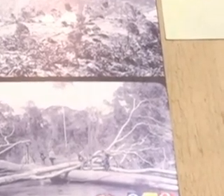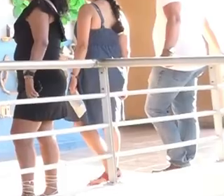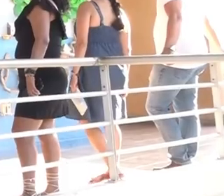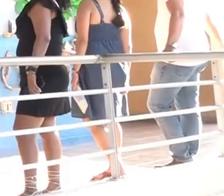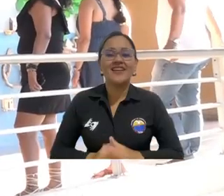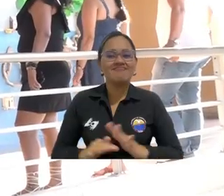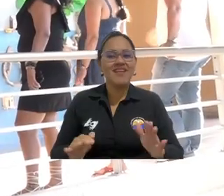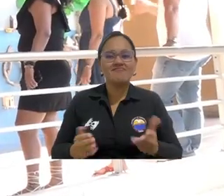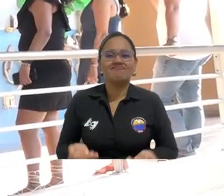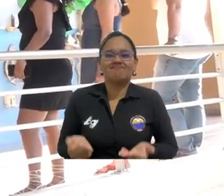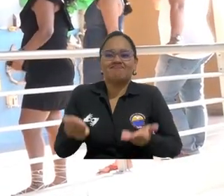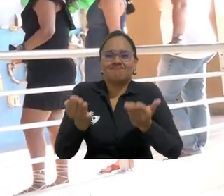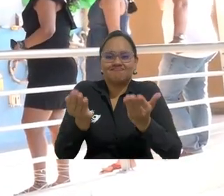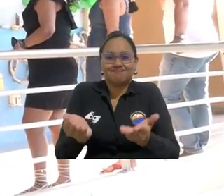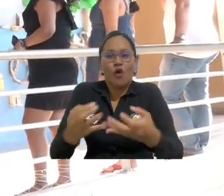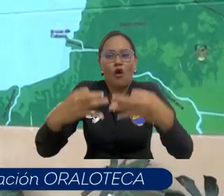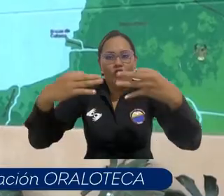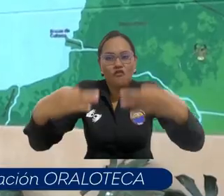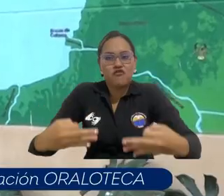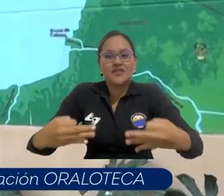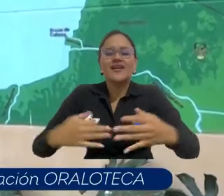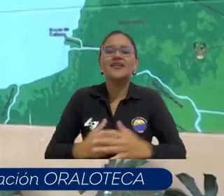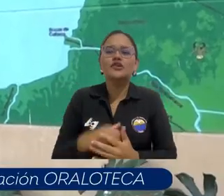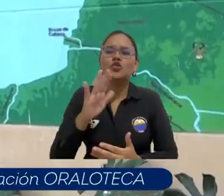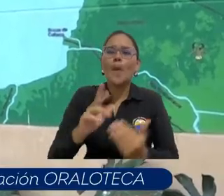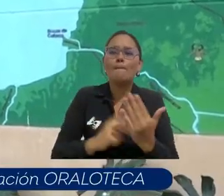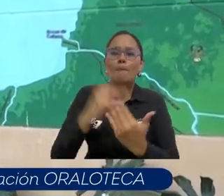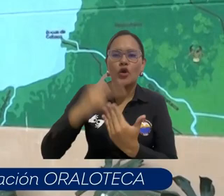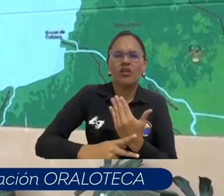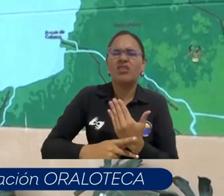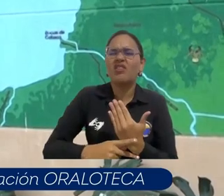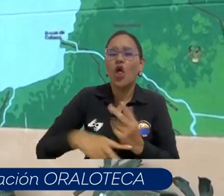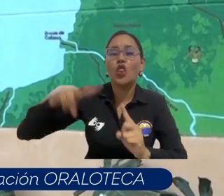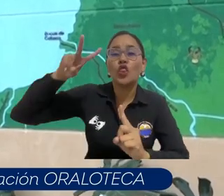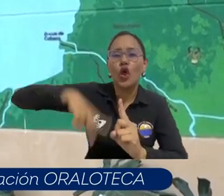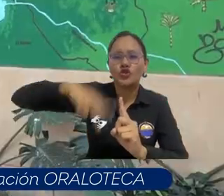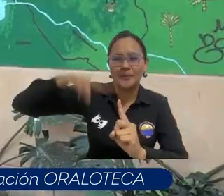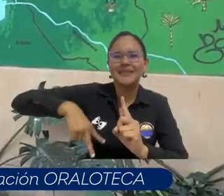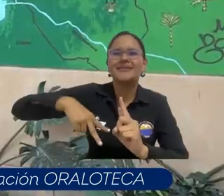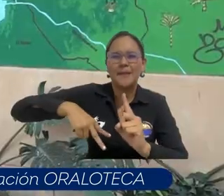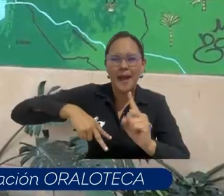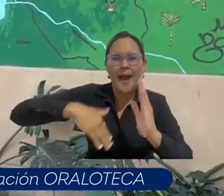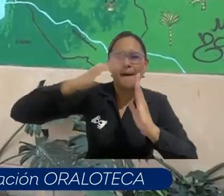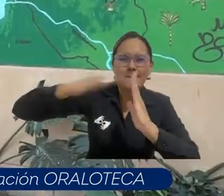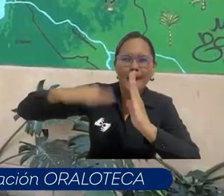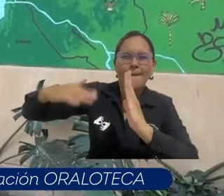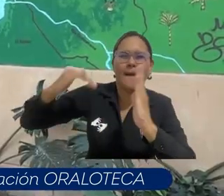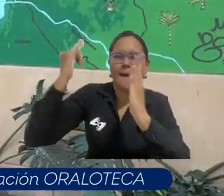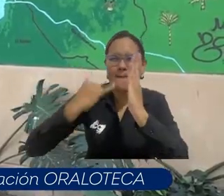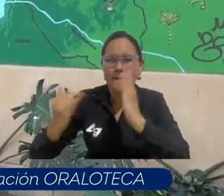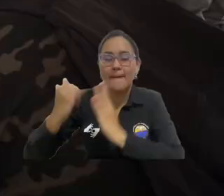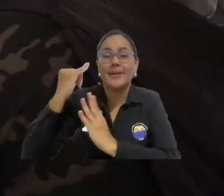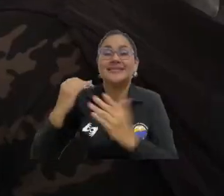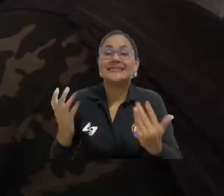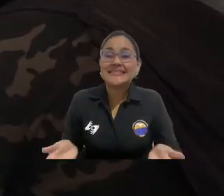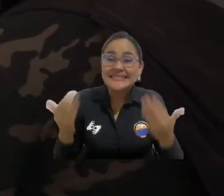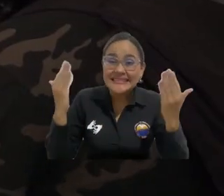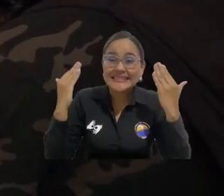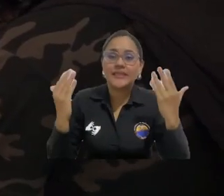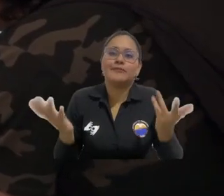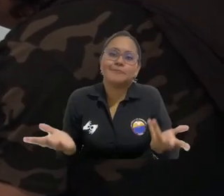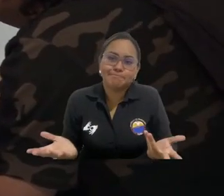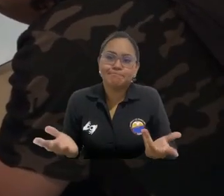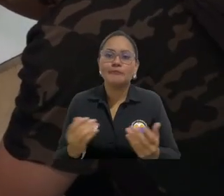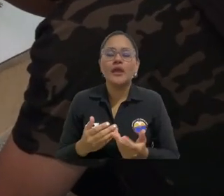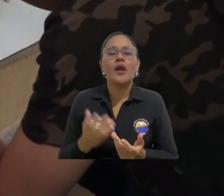La entrega oficial de un proyecto que demoramos dos meses trabajando y que realmente fue interesante porque